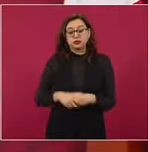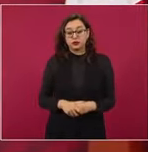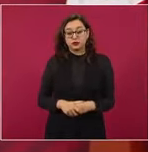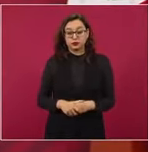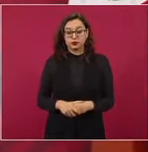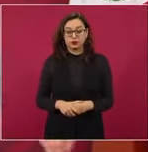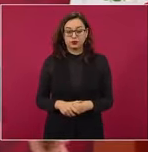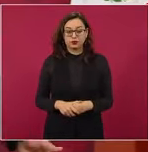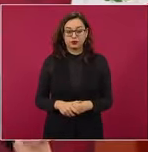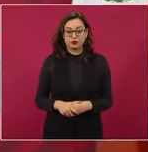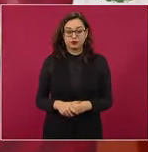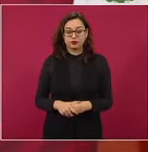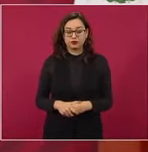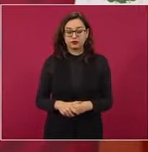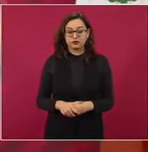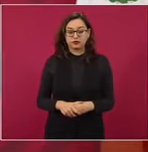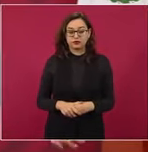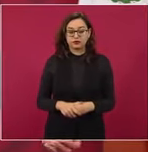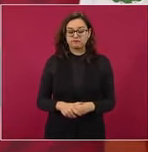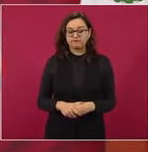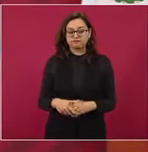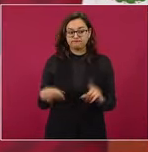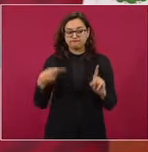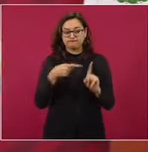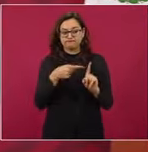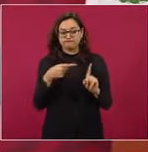y él decide